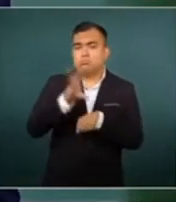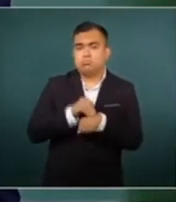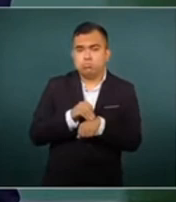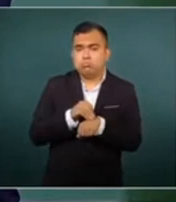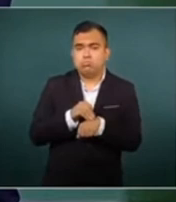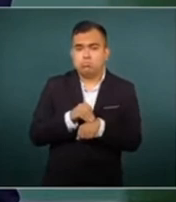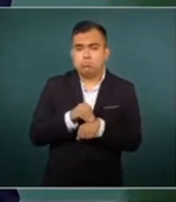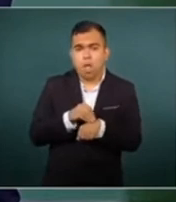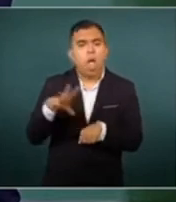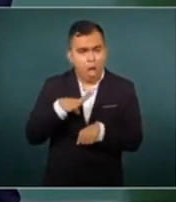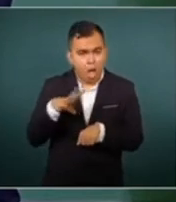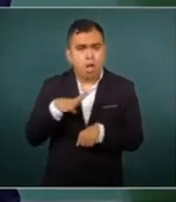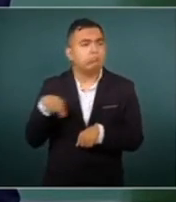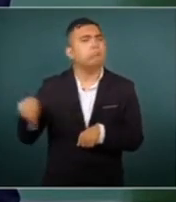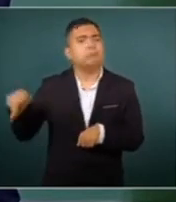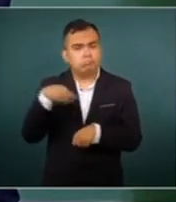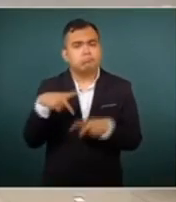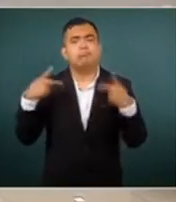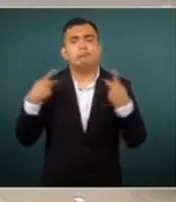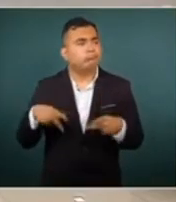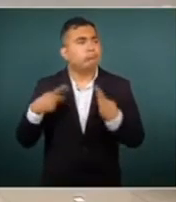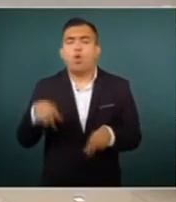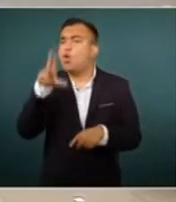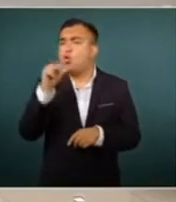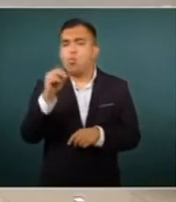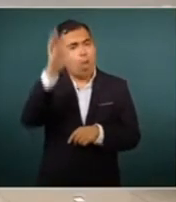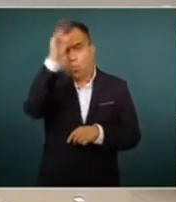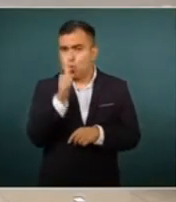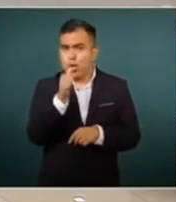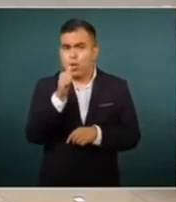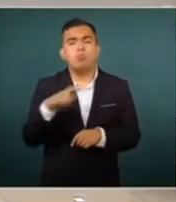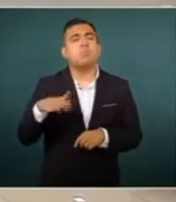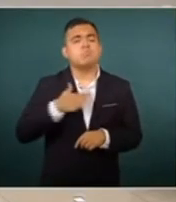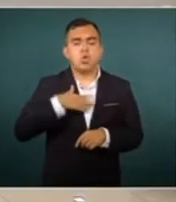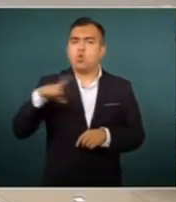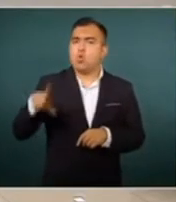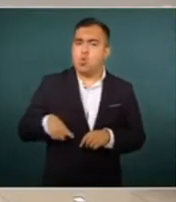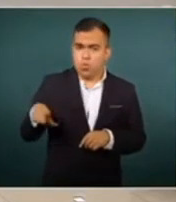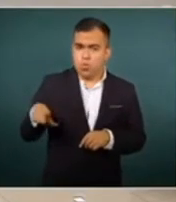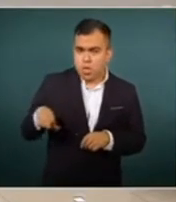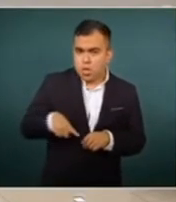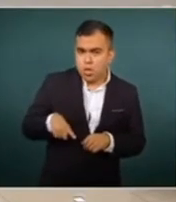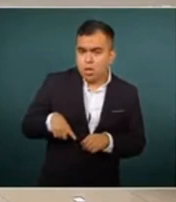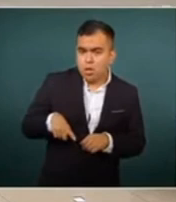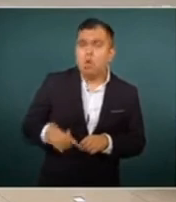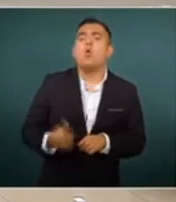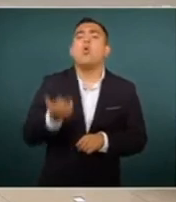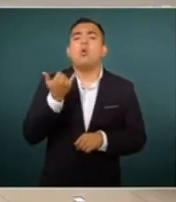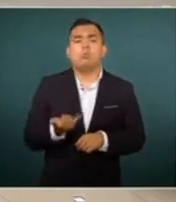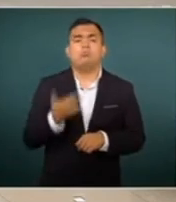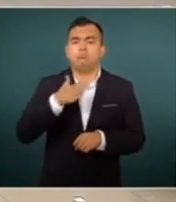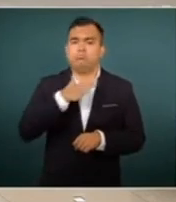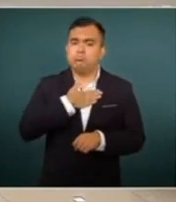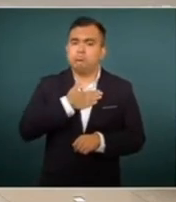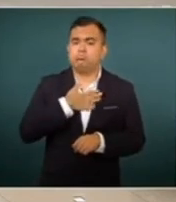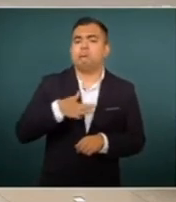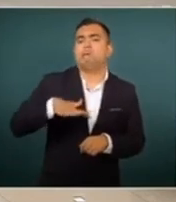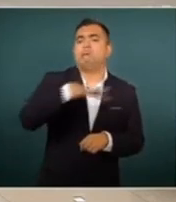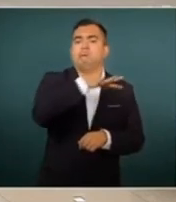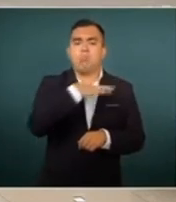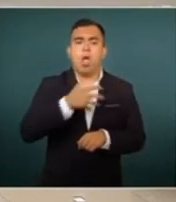al gobierno que represento y a las acciones que estamos